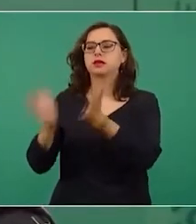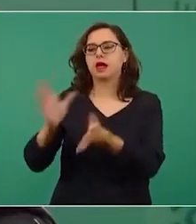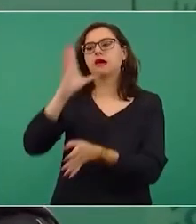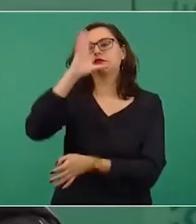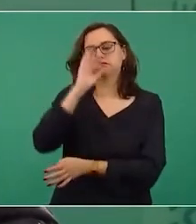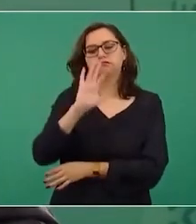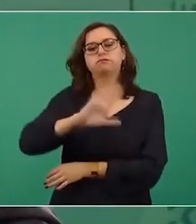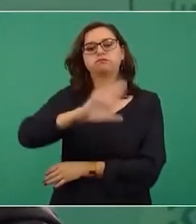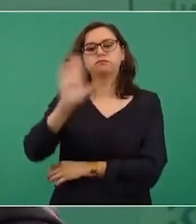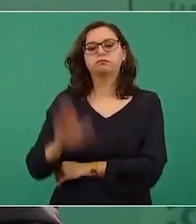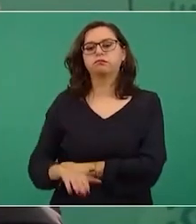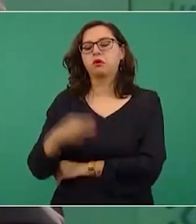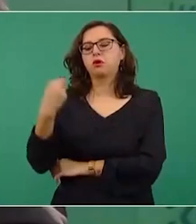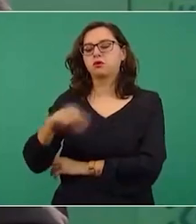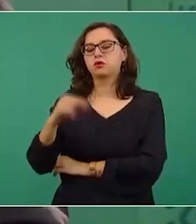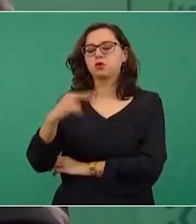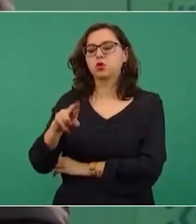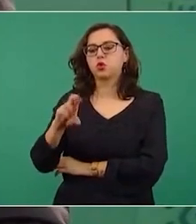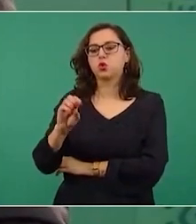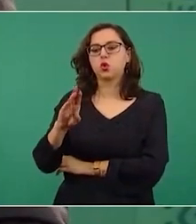Roberto González